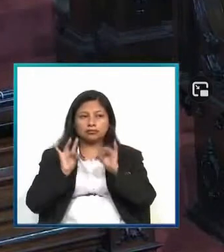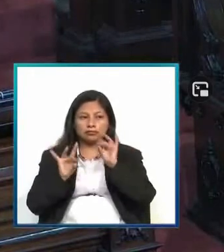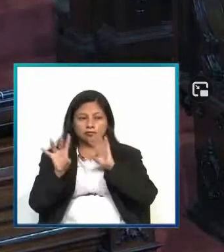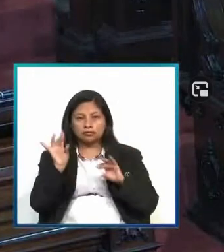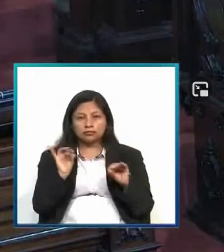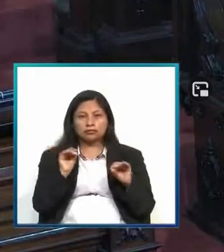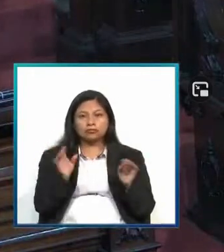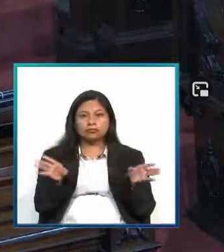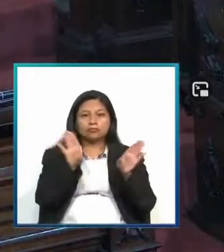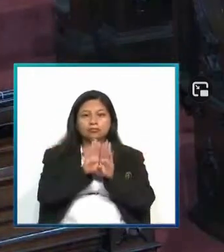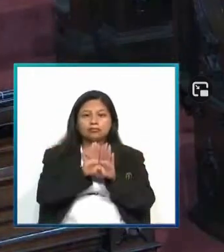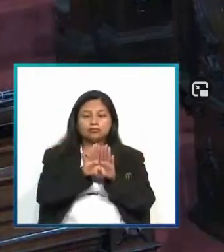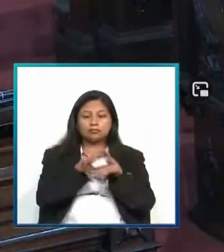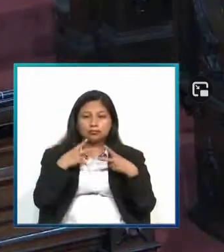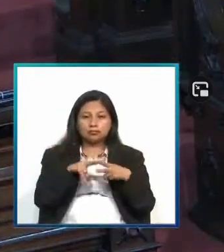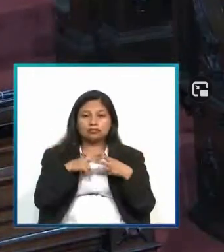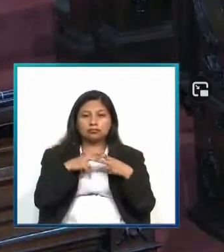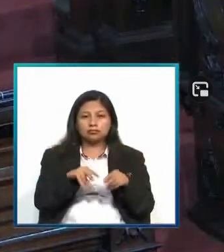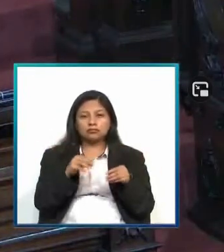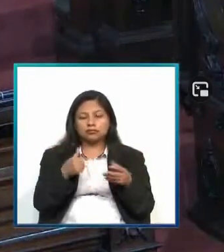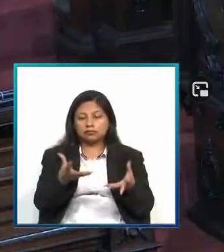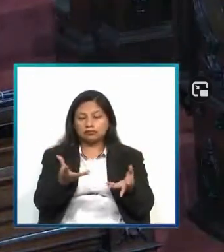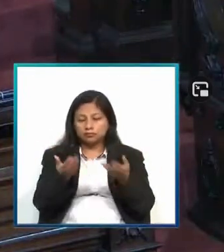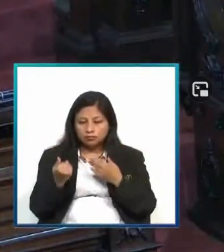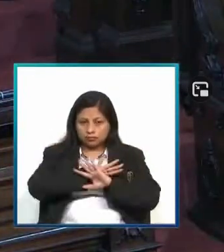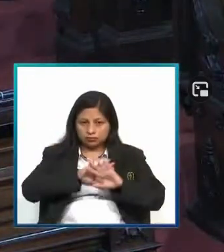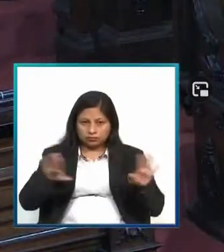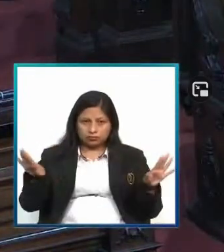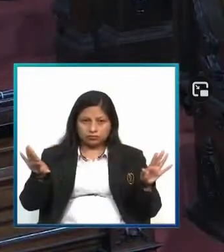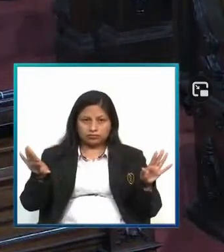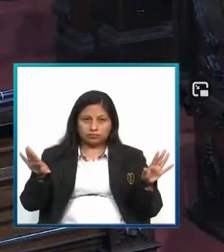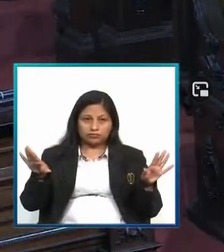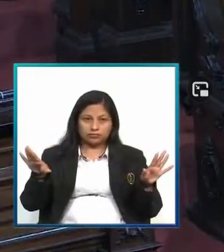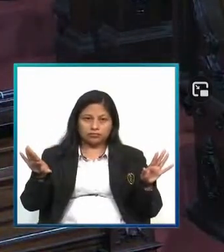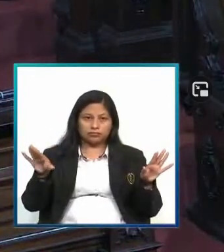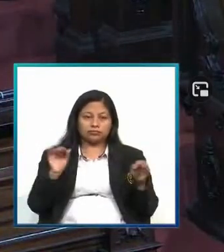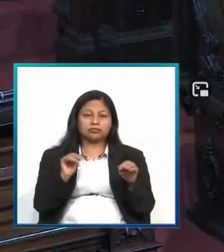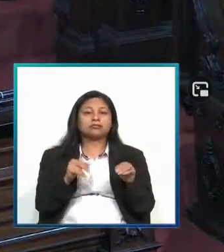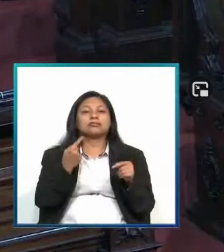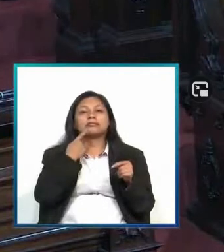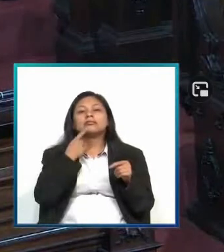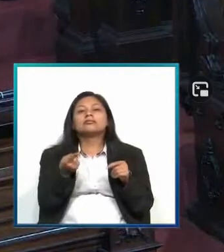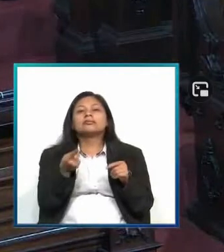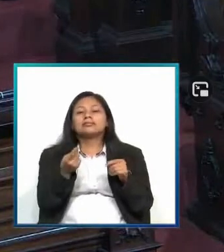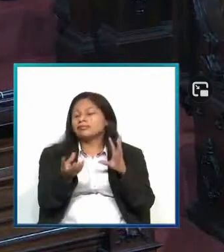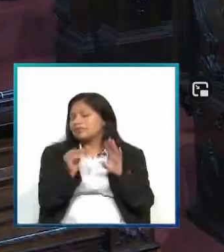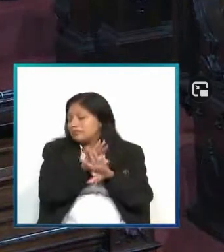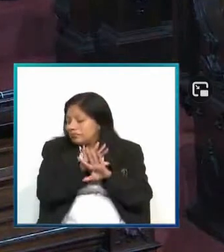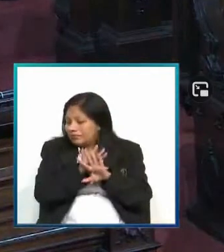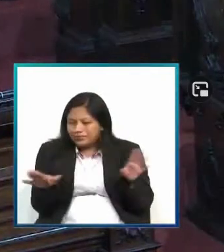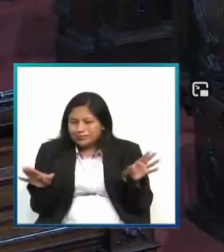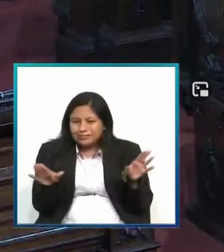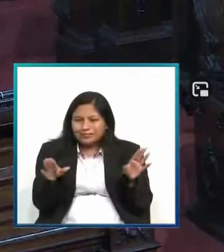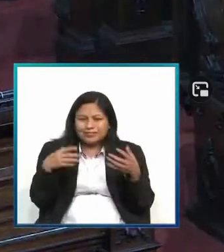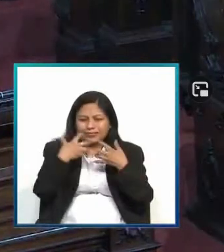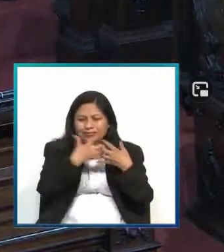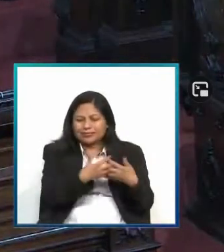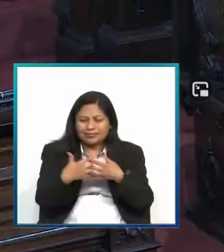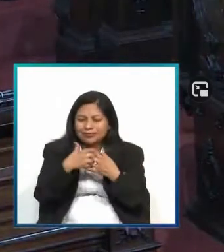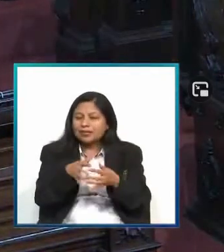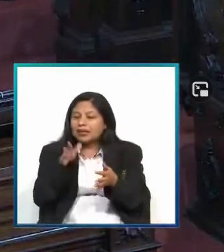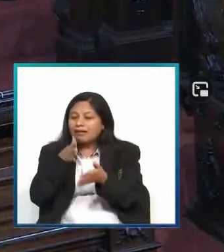le cierra la mina, le quita sus recursos? ¡Ah! Dejen de boicotear las empresas.